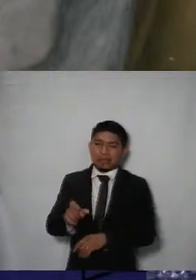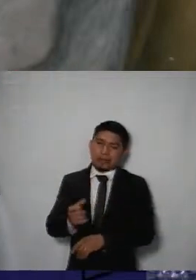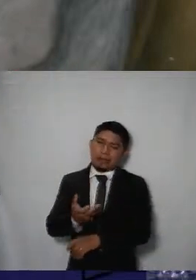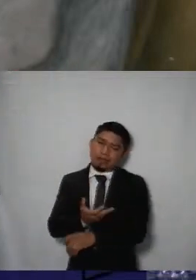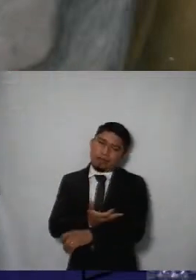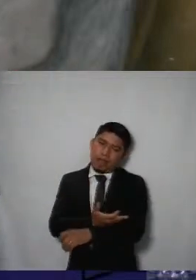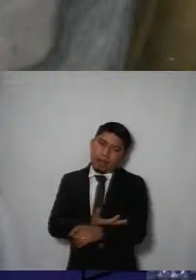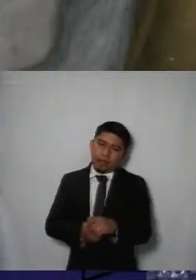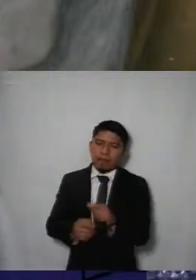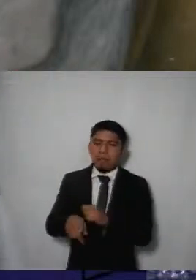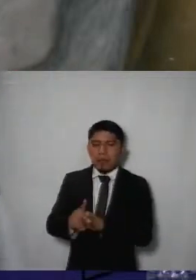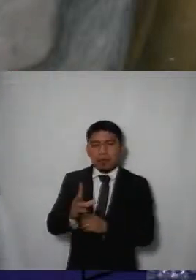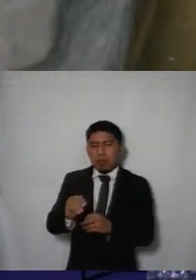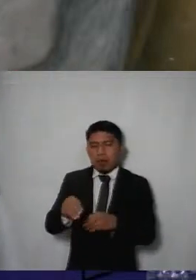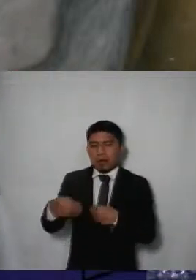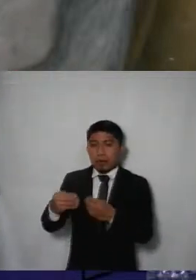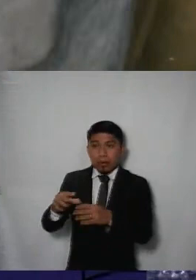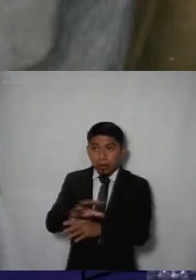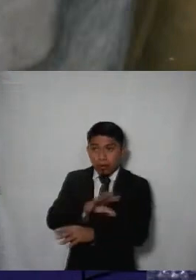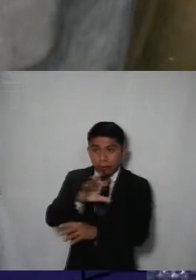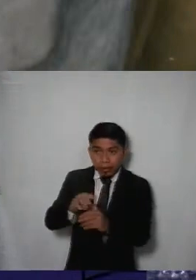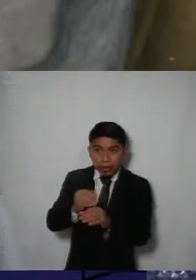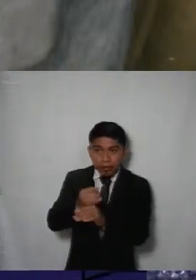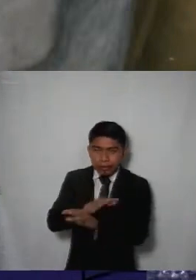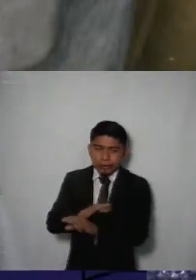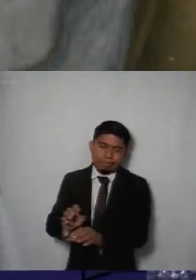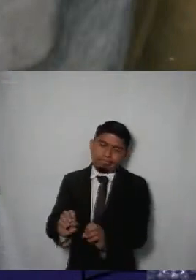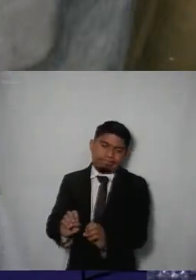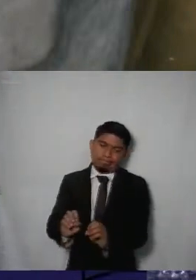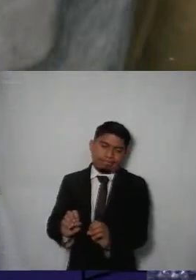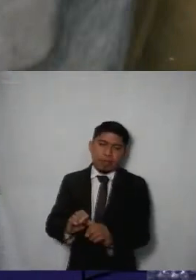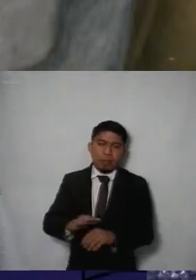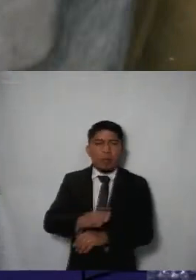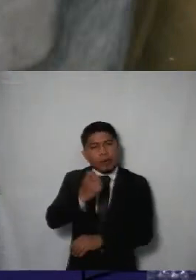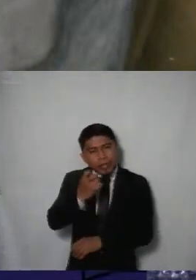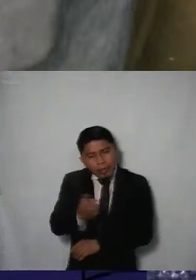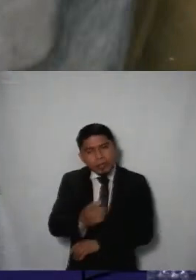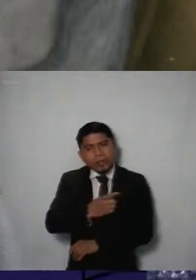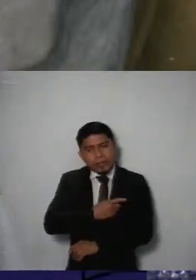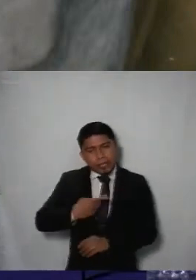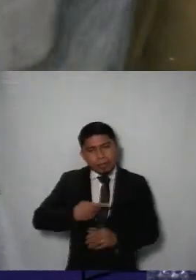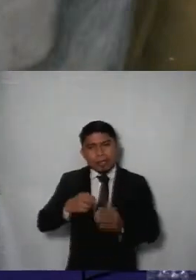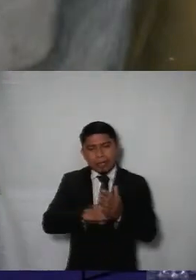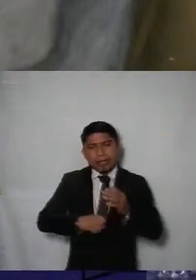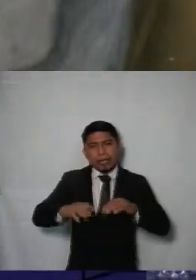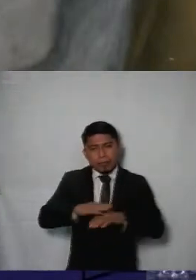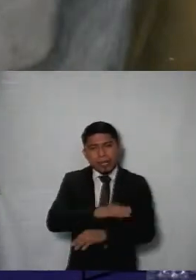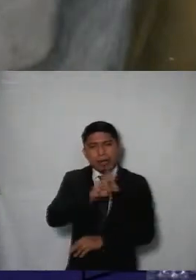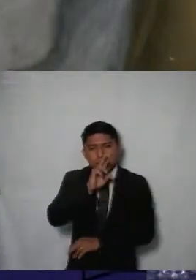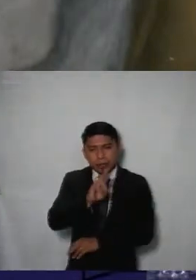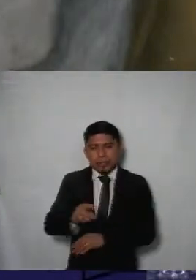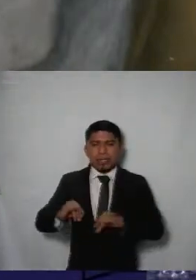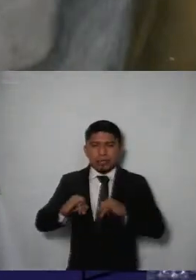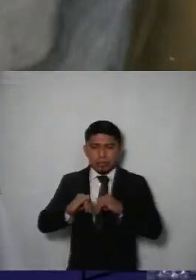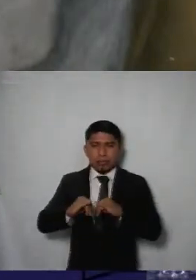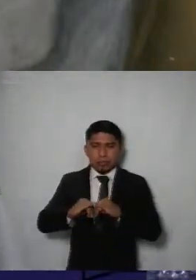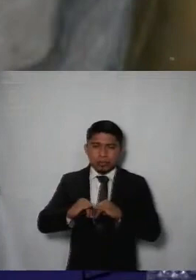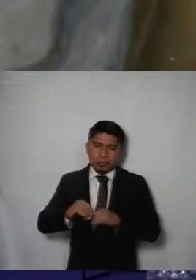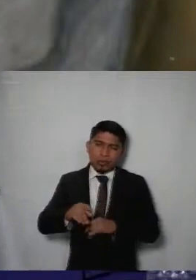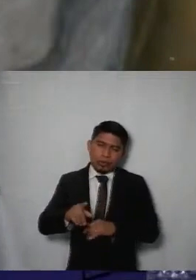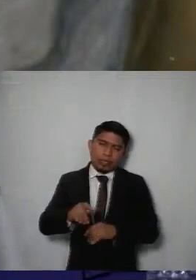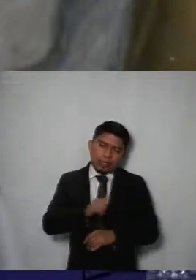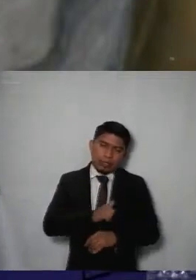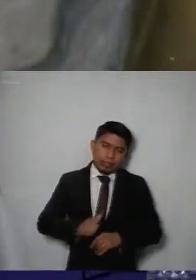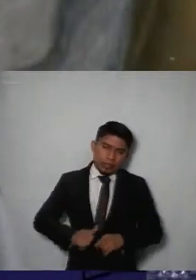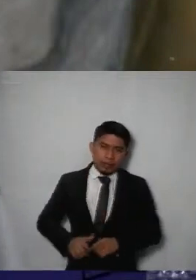no entrega él en su totalidad la información solicitada por lo que se tendría que modificar la respuesta del sujeto